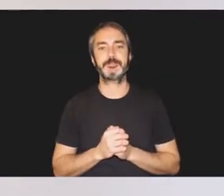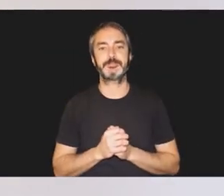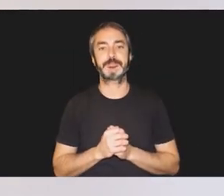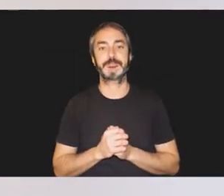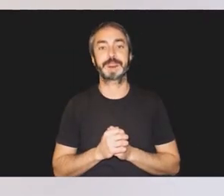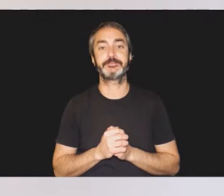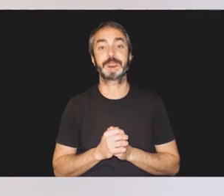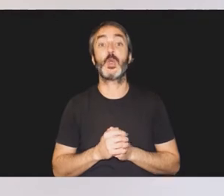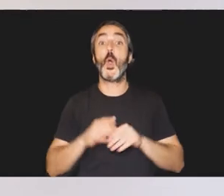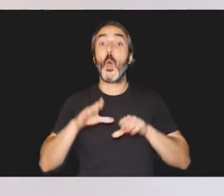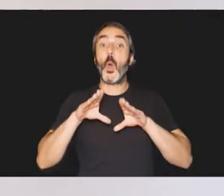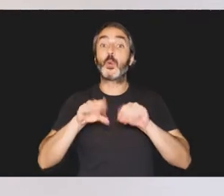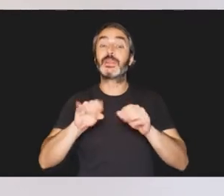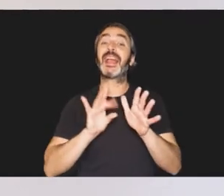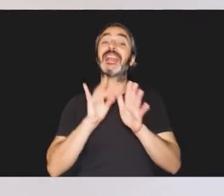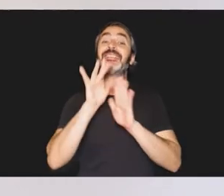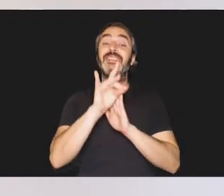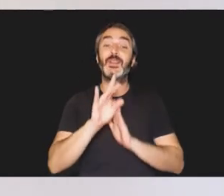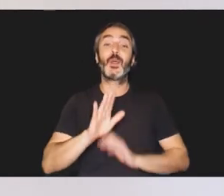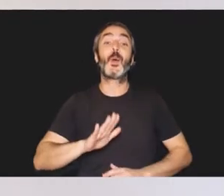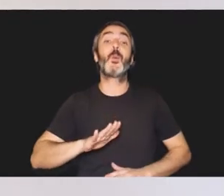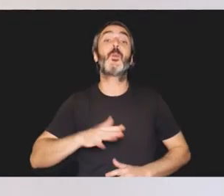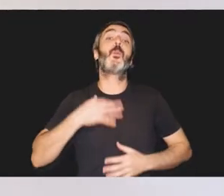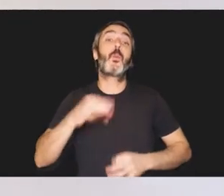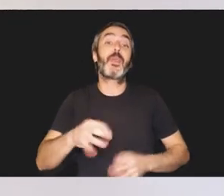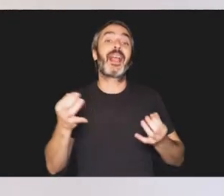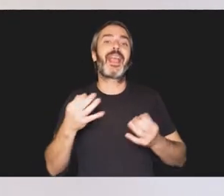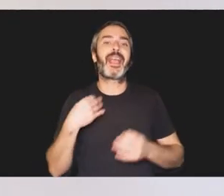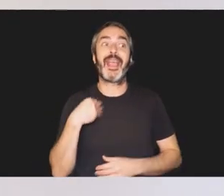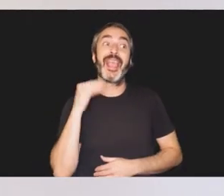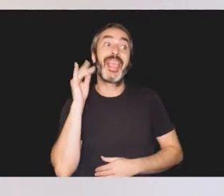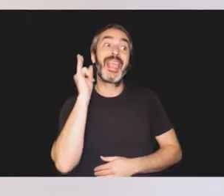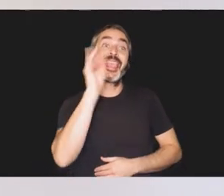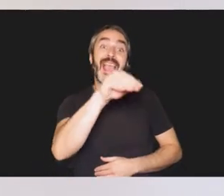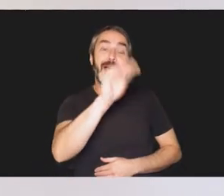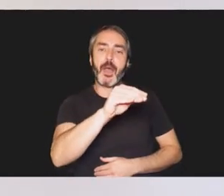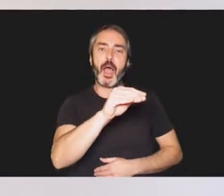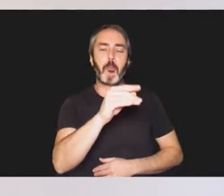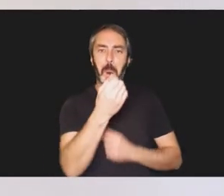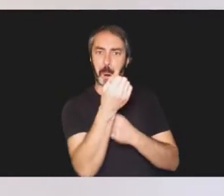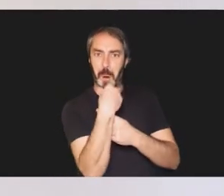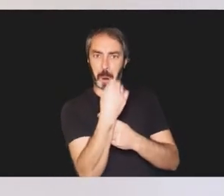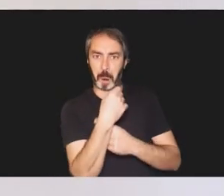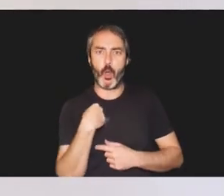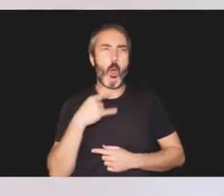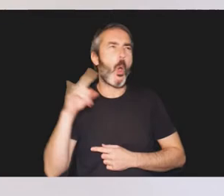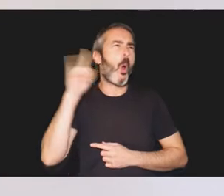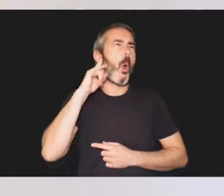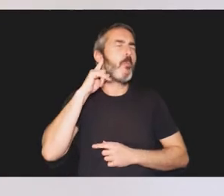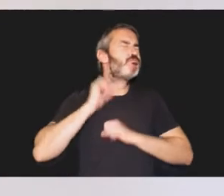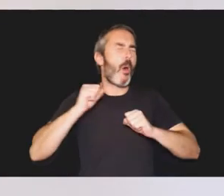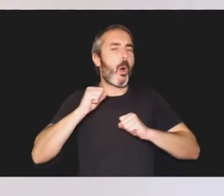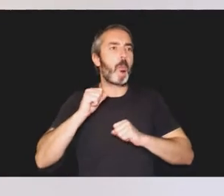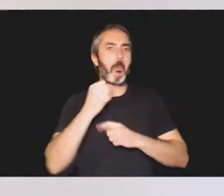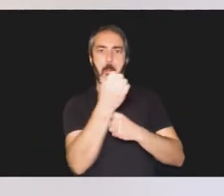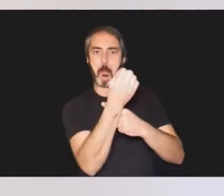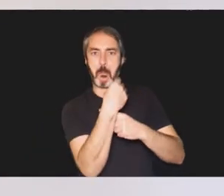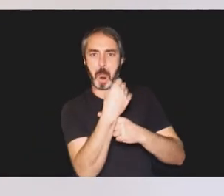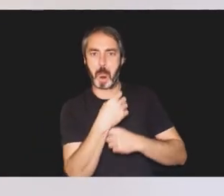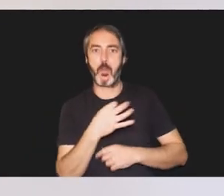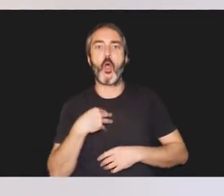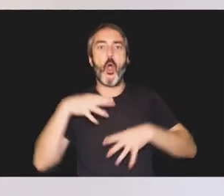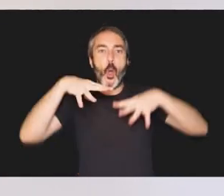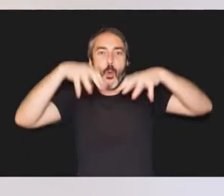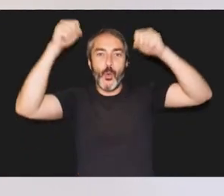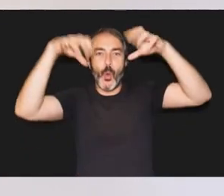En cuanto al uso de los sentidos, puede pasar que no responda cuando lo llamas o cuando hay un ruido vidente. No reaccione cuando